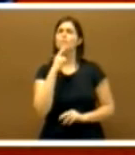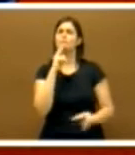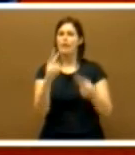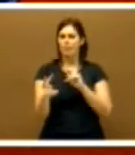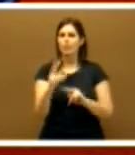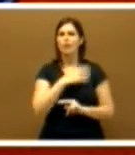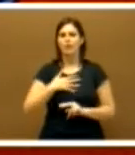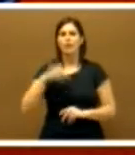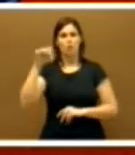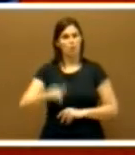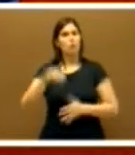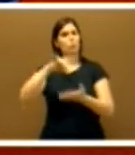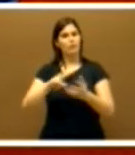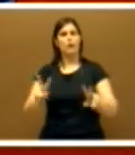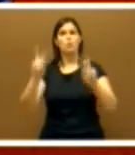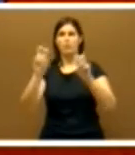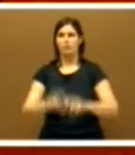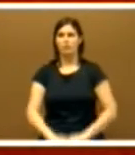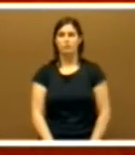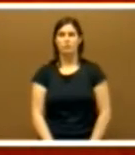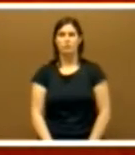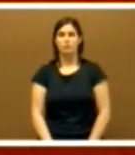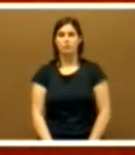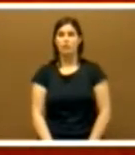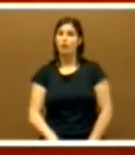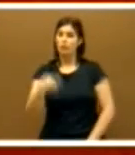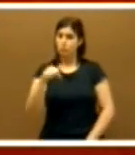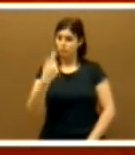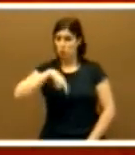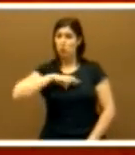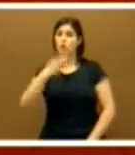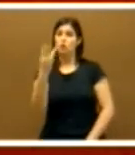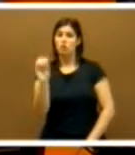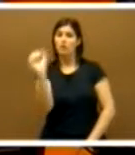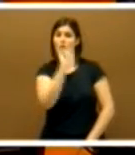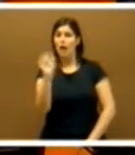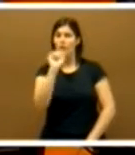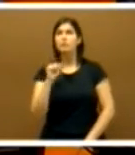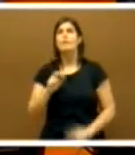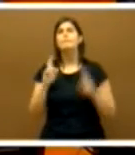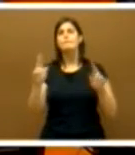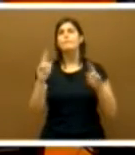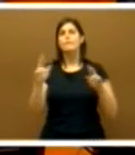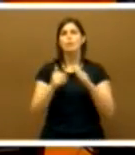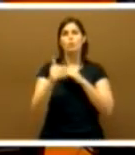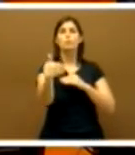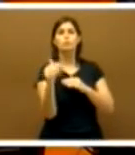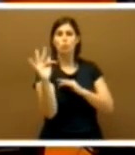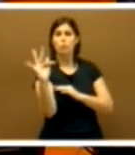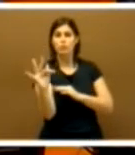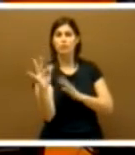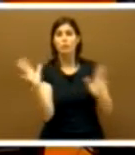comienza un nuevo día. Llevamos treinta años esperando un futuro mejor y ahora es posible